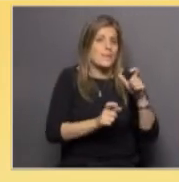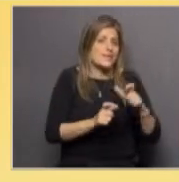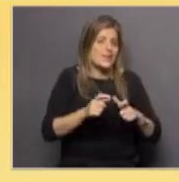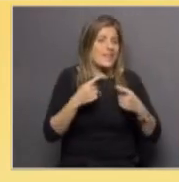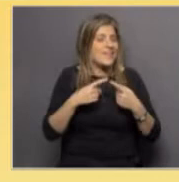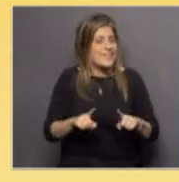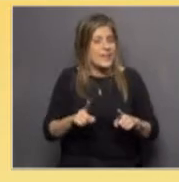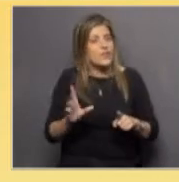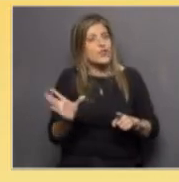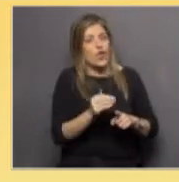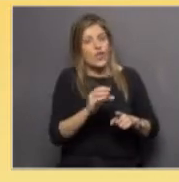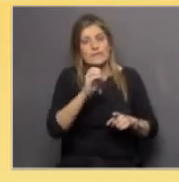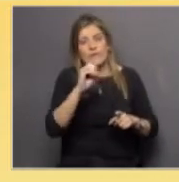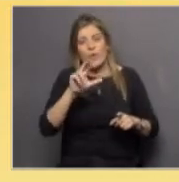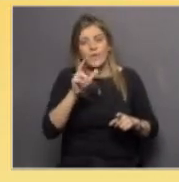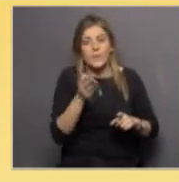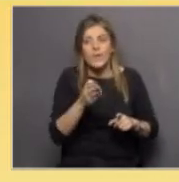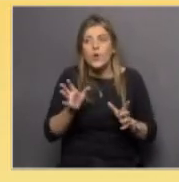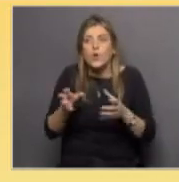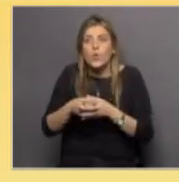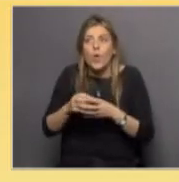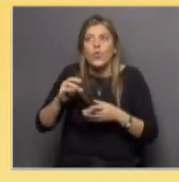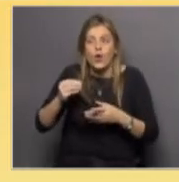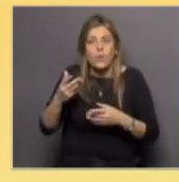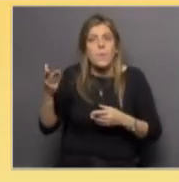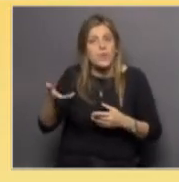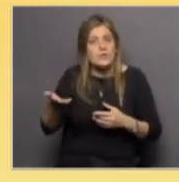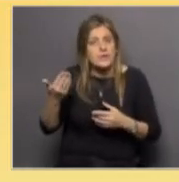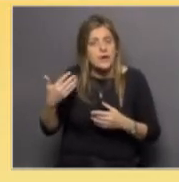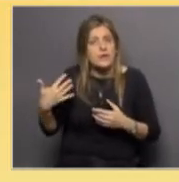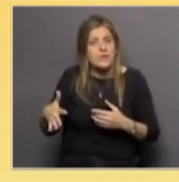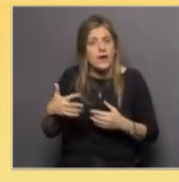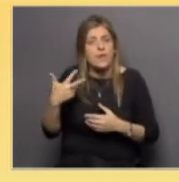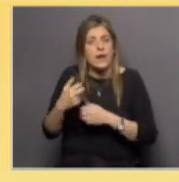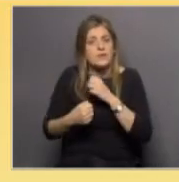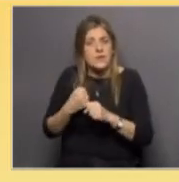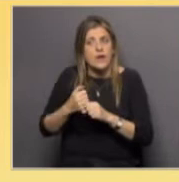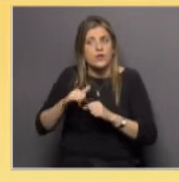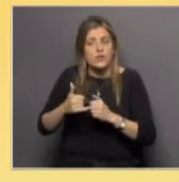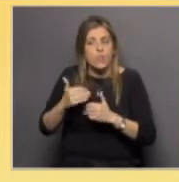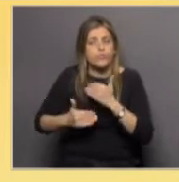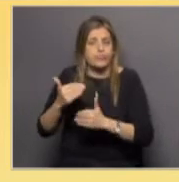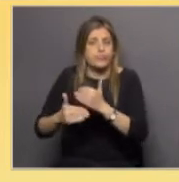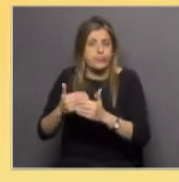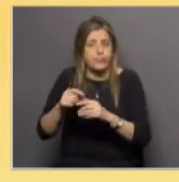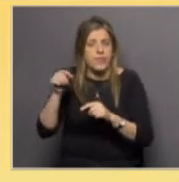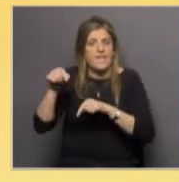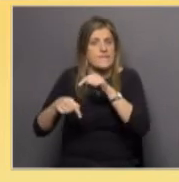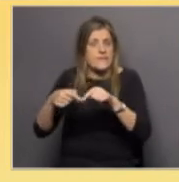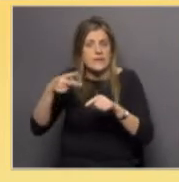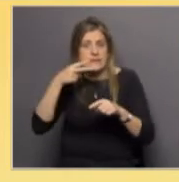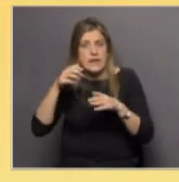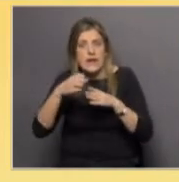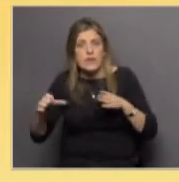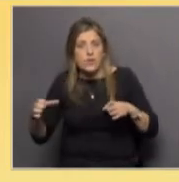realmente pero si permite ver como esto en 3 años ha avanzado a pasos agigantados y